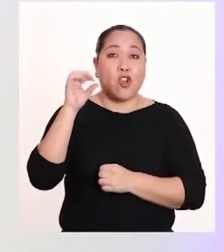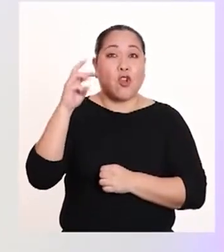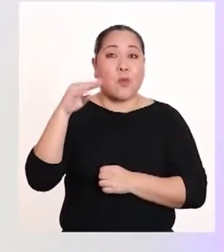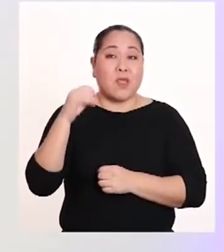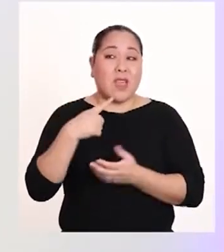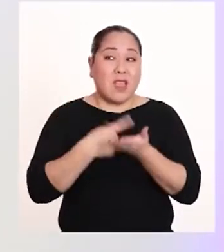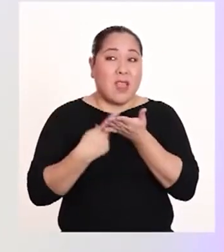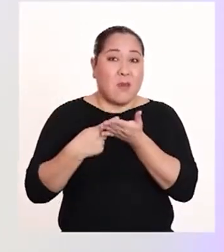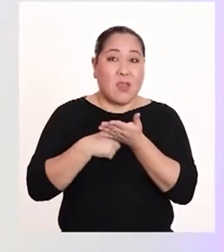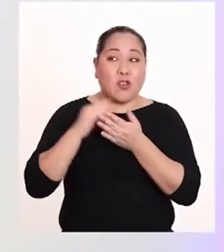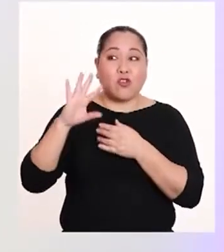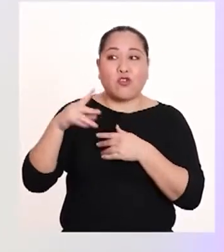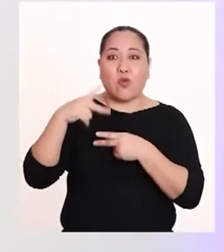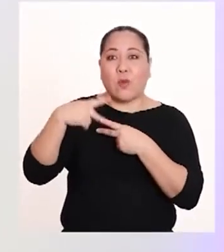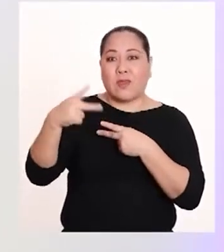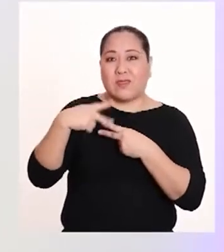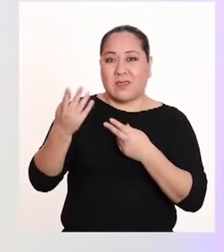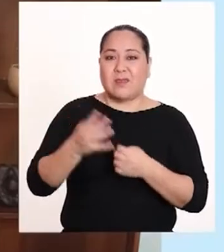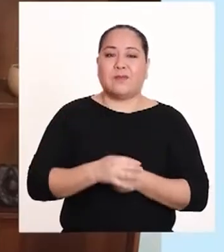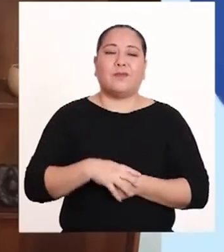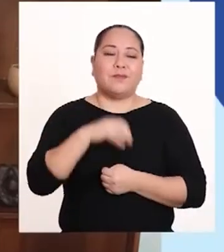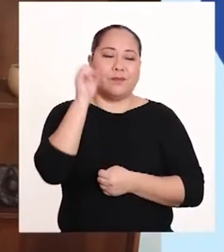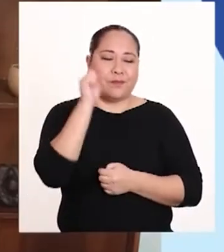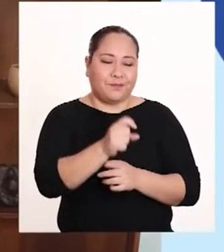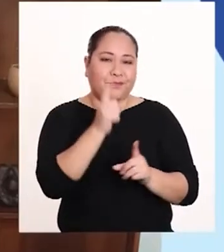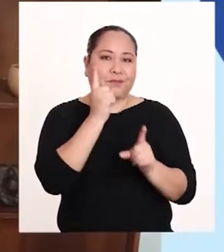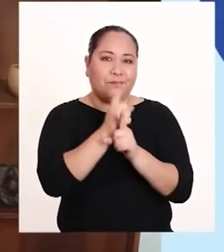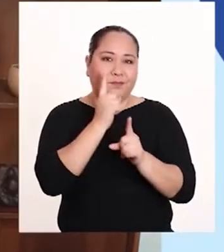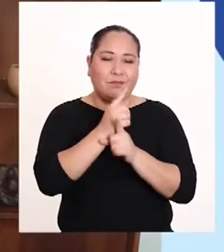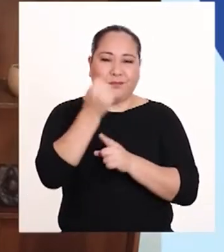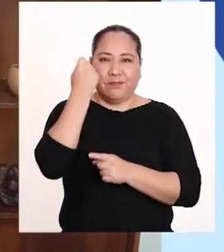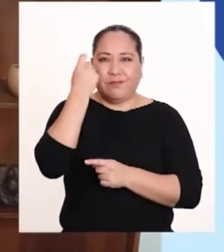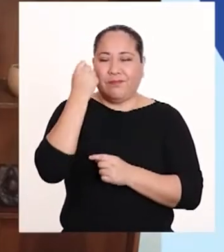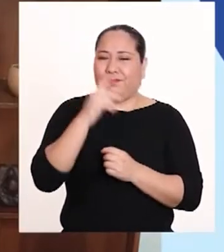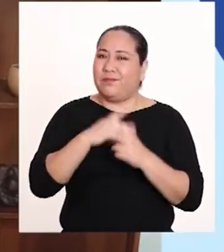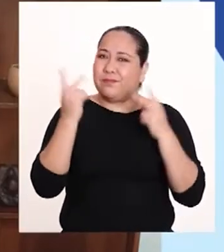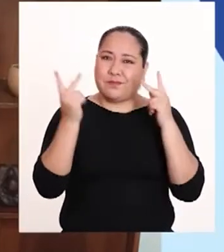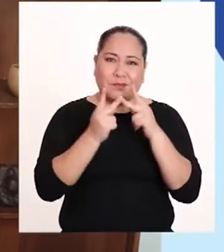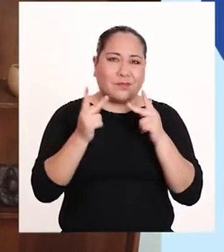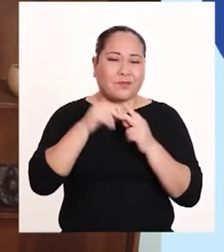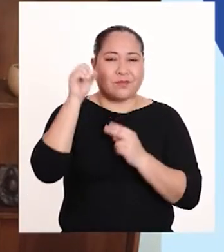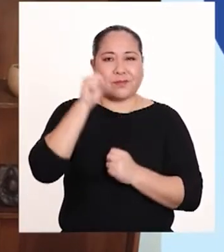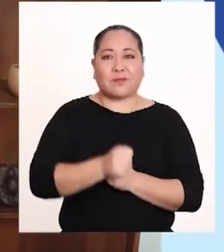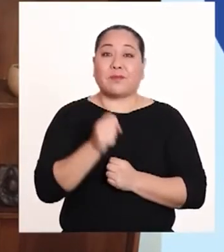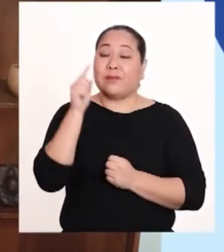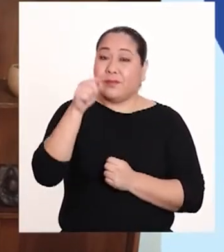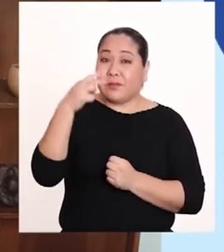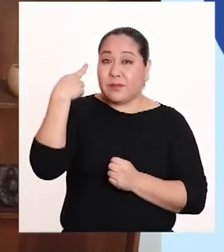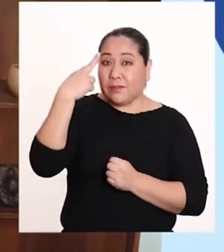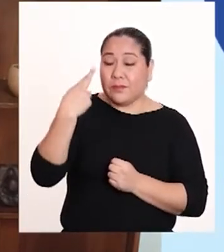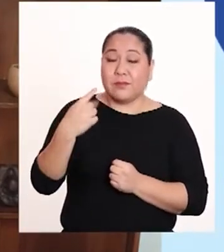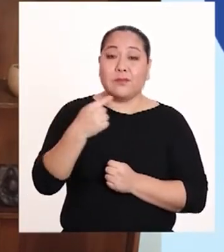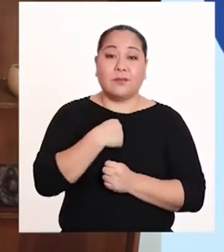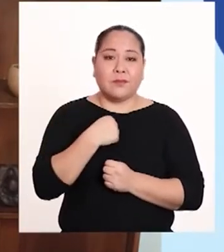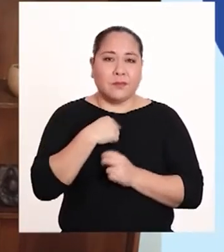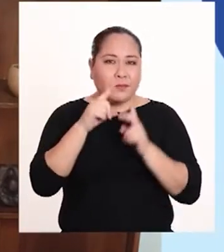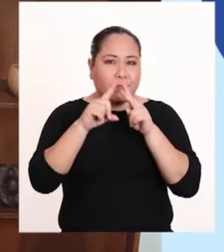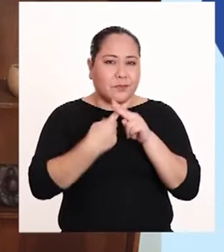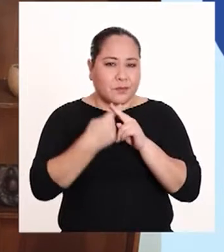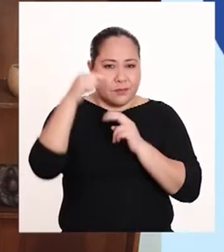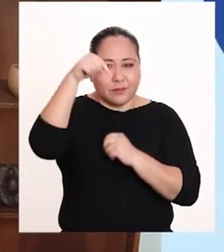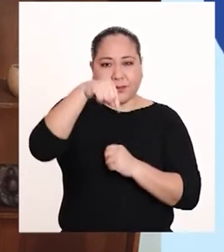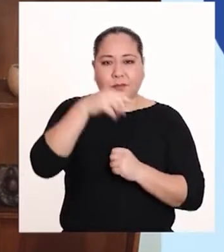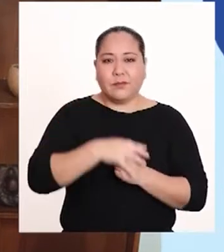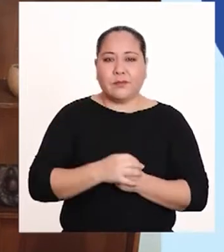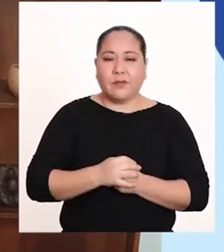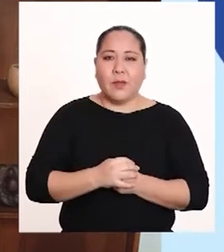Romina tras el debate que tuvo con su vecino, profesora. Sí, se entiende perfectamente, Mario. Por eso, yo partiría